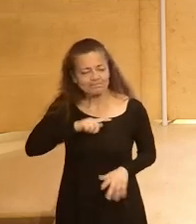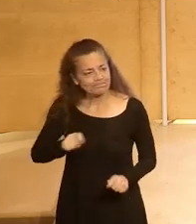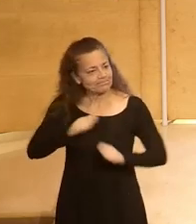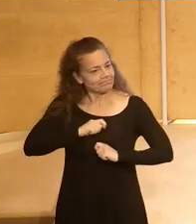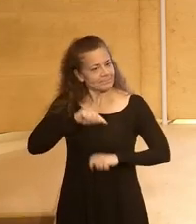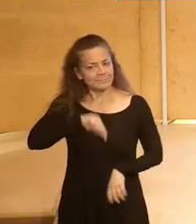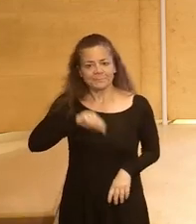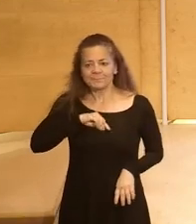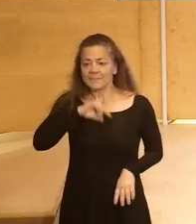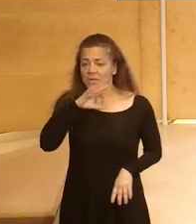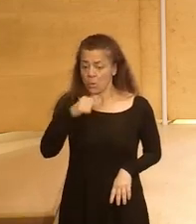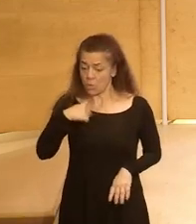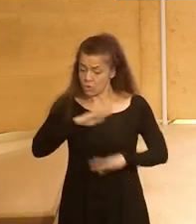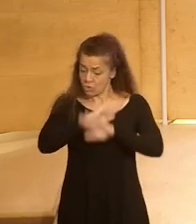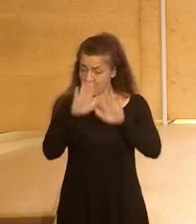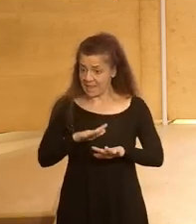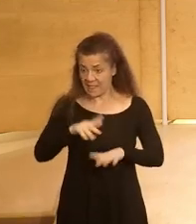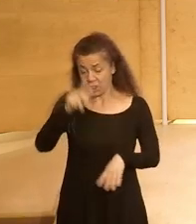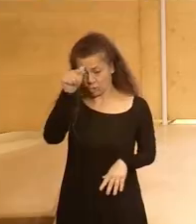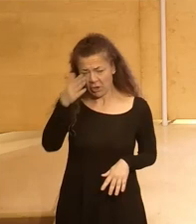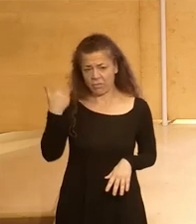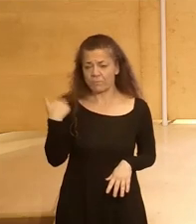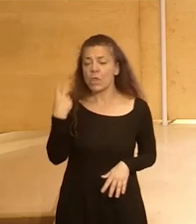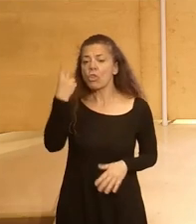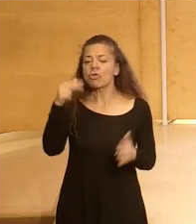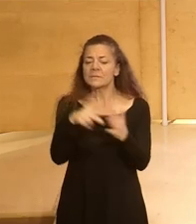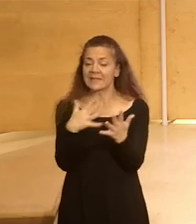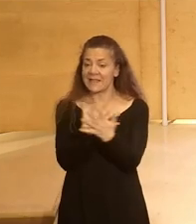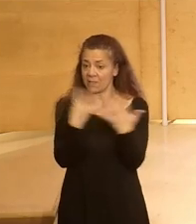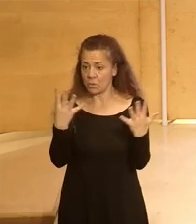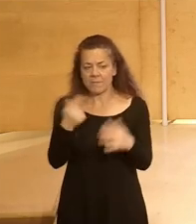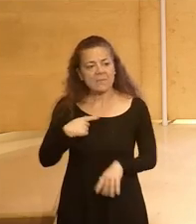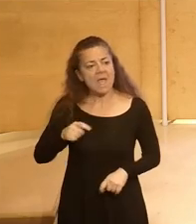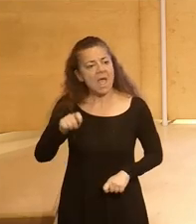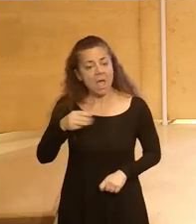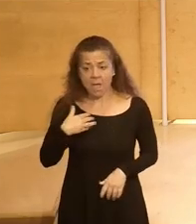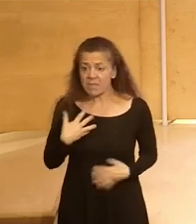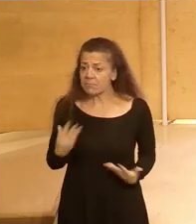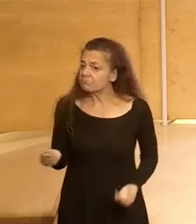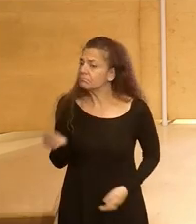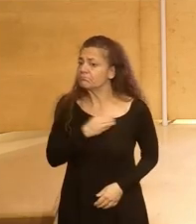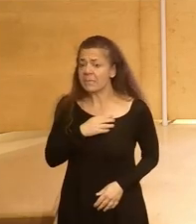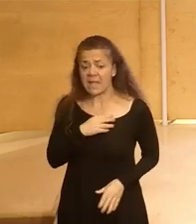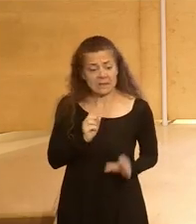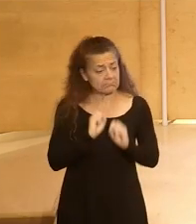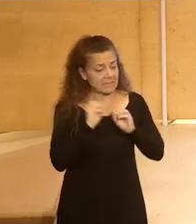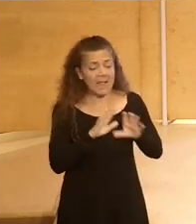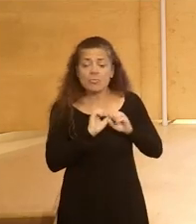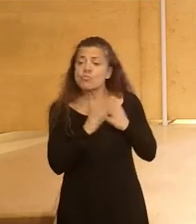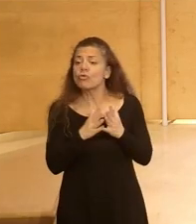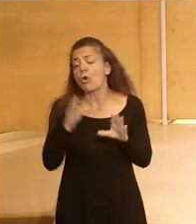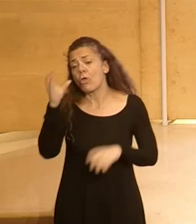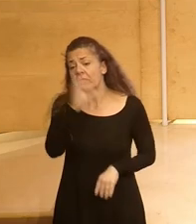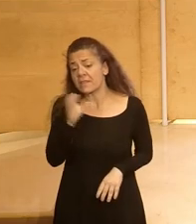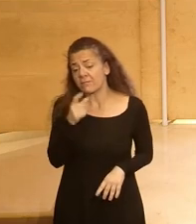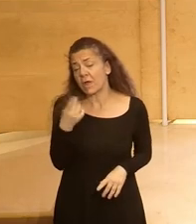y yo cuando terminé el doctorado en 2019 a mí me dio pena salirme del mundo científico era una cuestión bueno